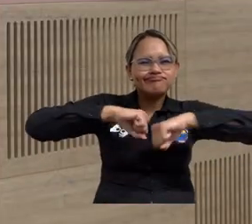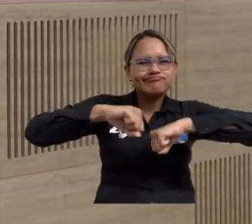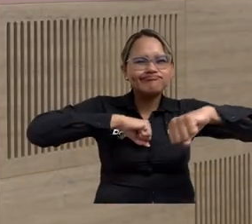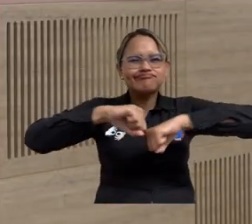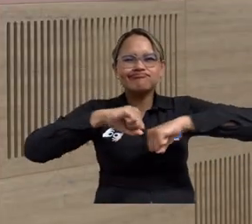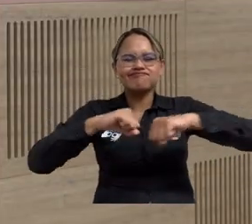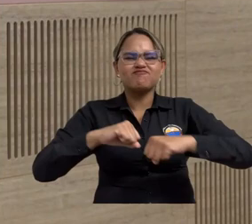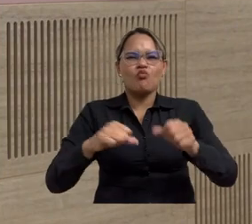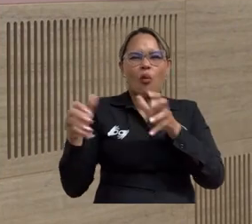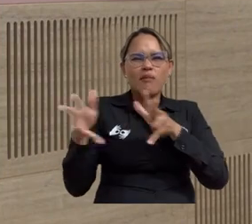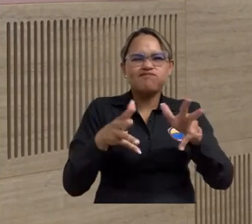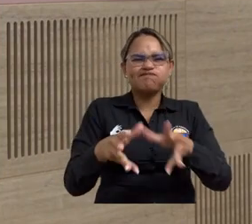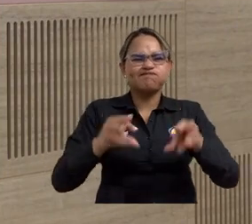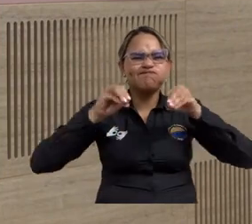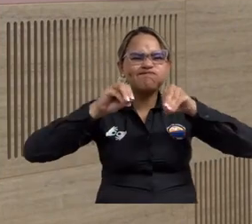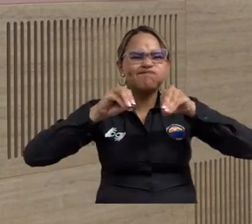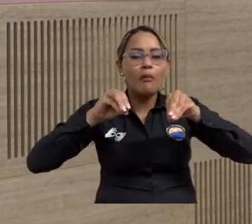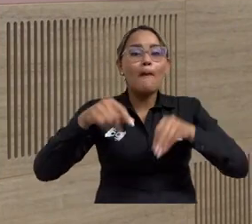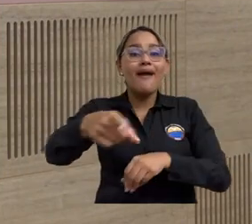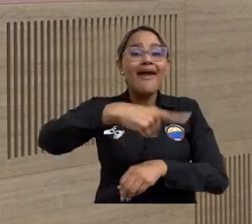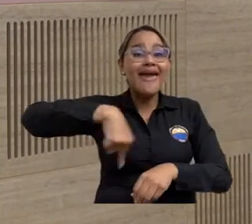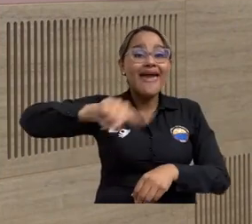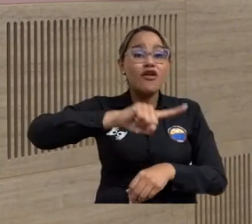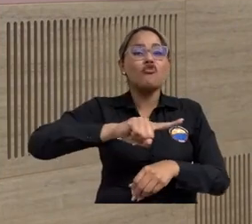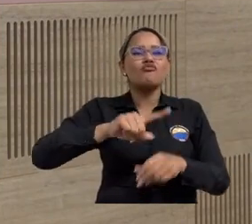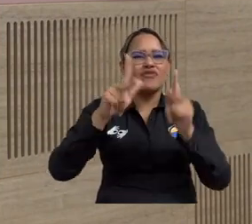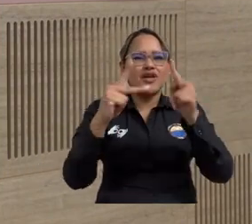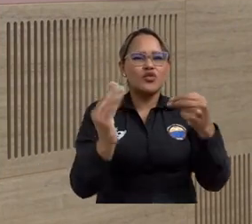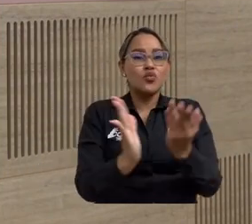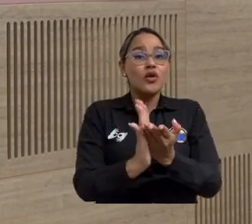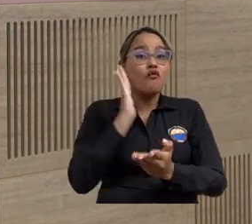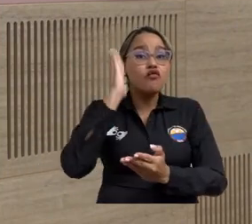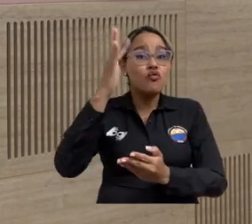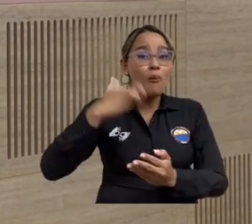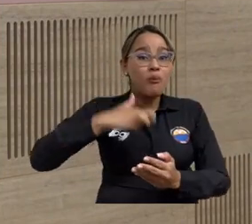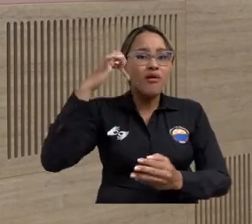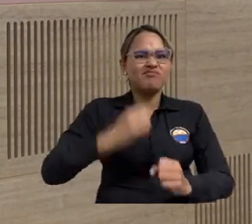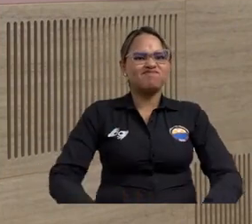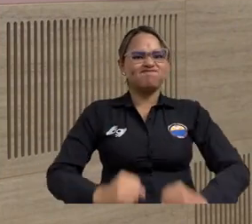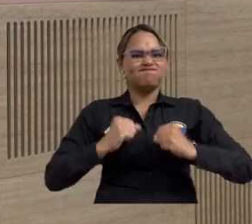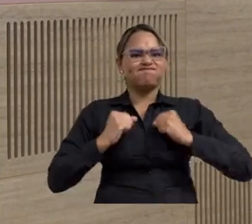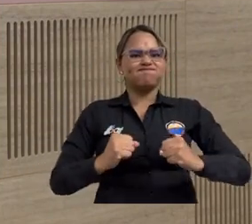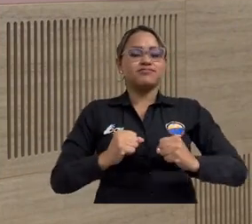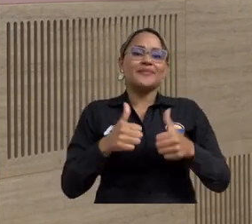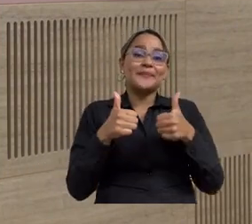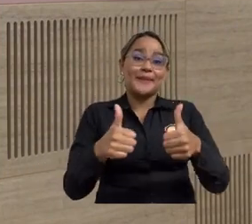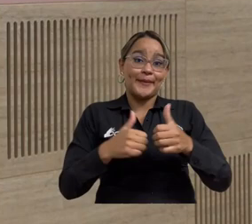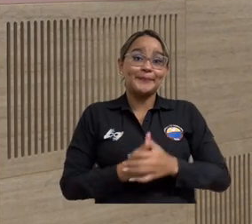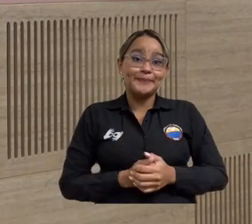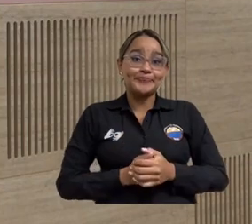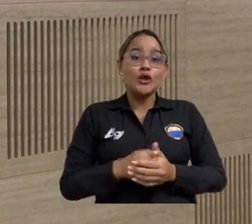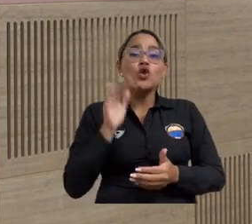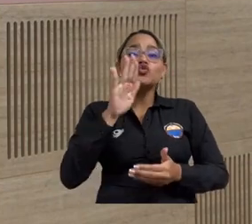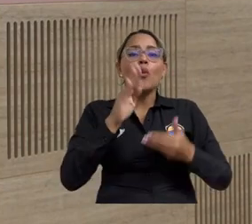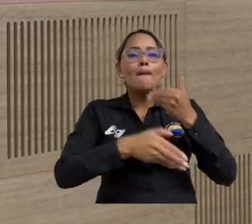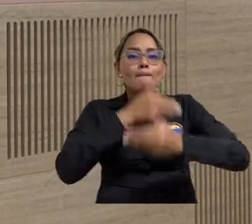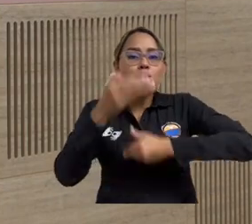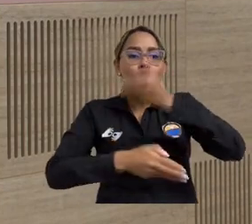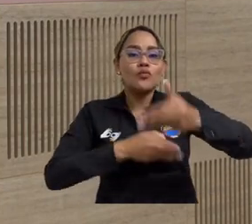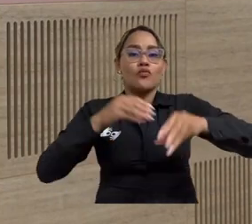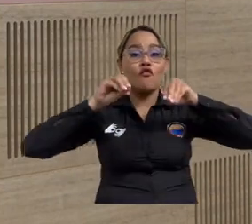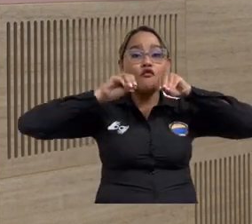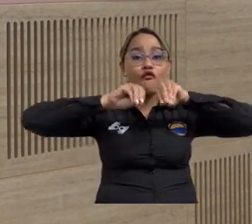entorno desde la academia para que el estudiante realmente tenga un muy buen desempeño profesional y que ese proceso